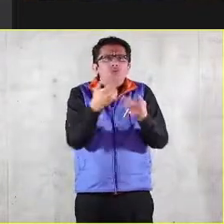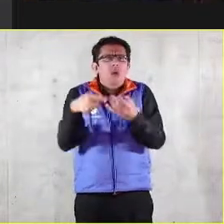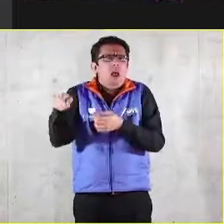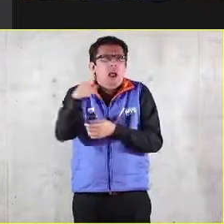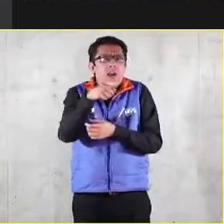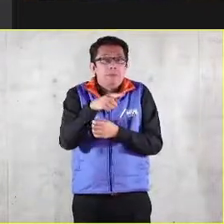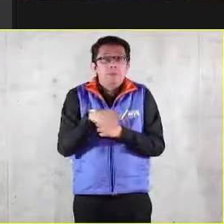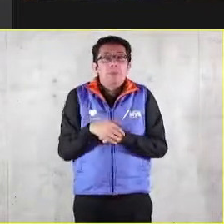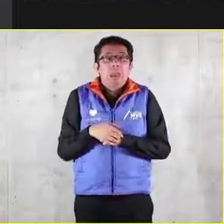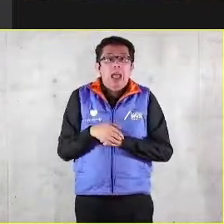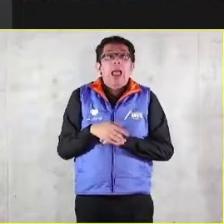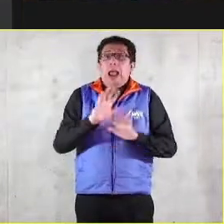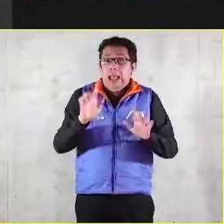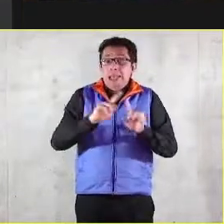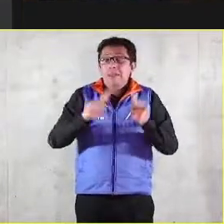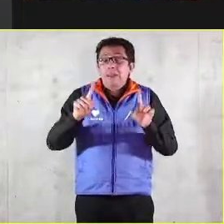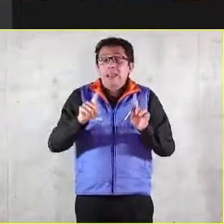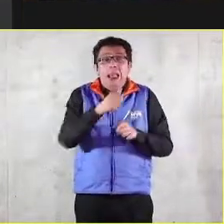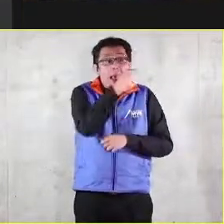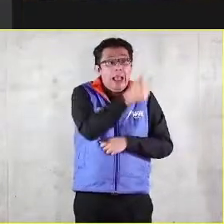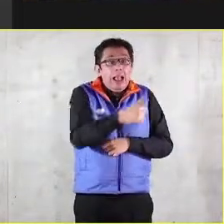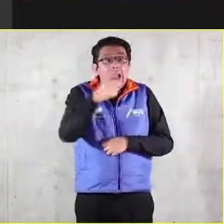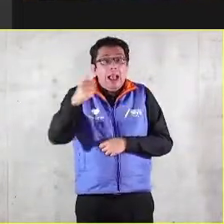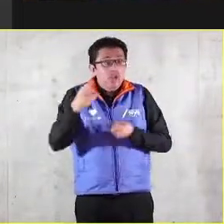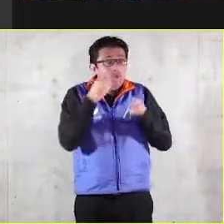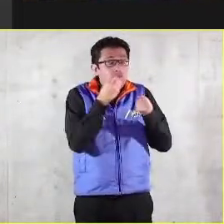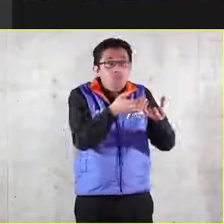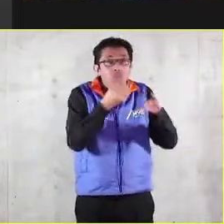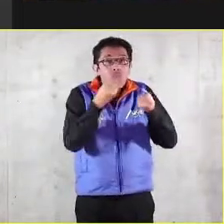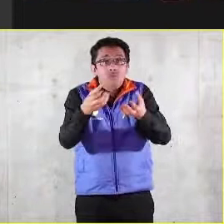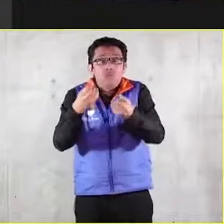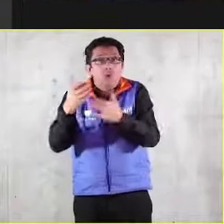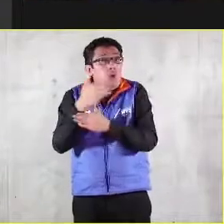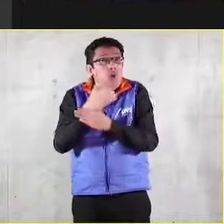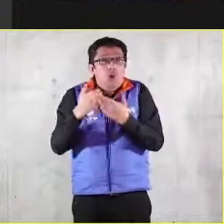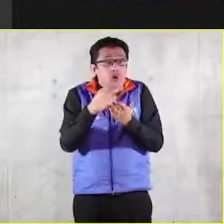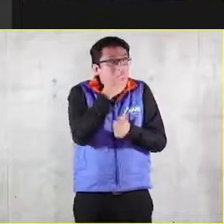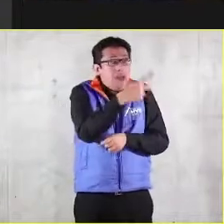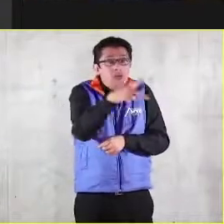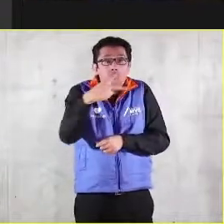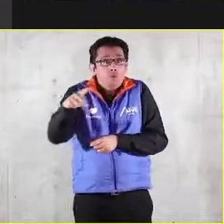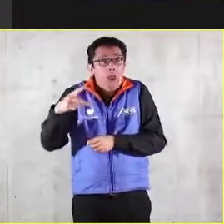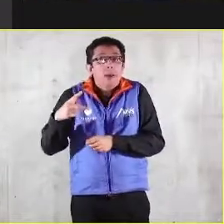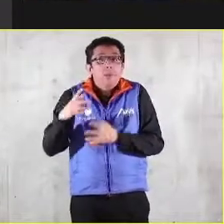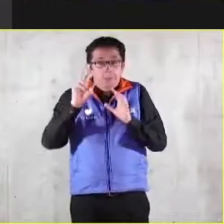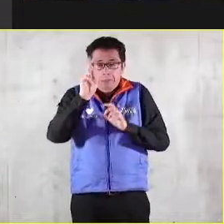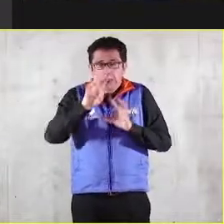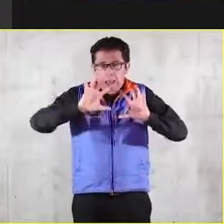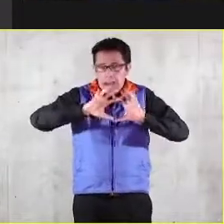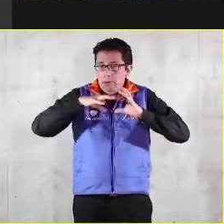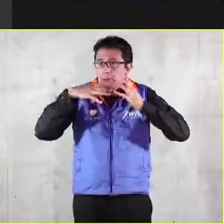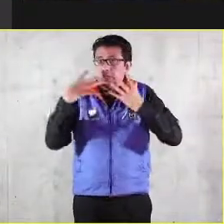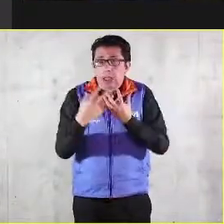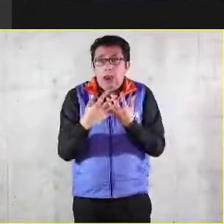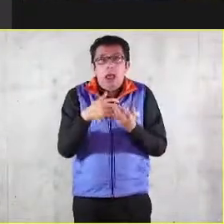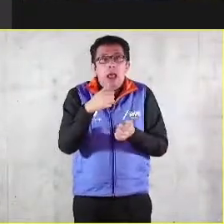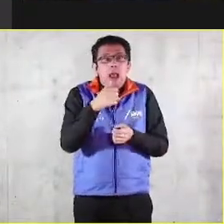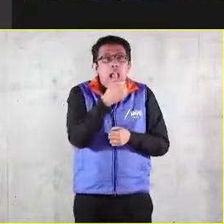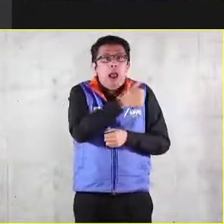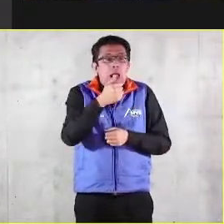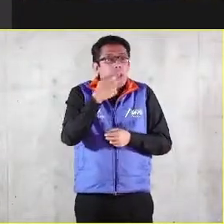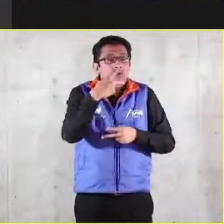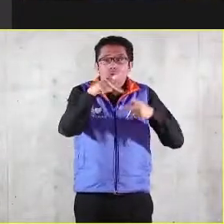corresponde y lo que es suyo. Y si la tierra ya es de todos ¿cómo entonces nos aseguramos de que